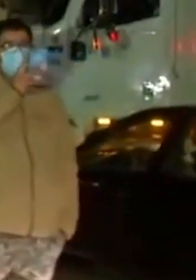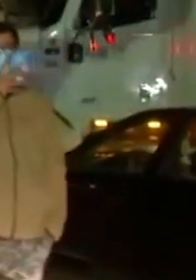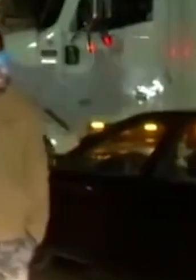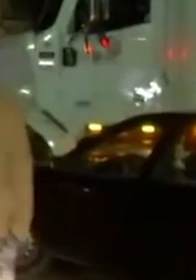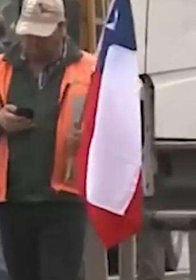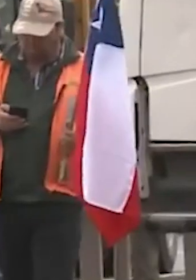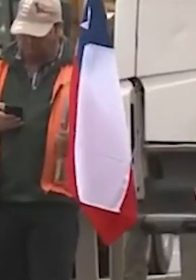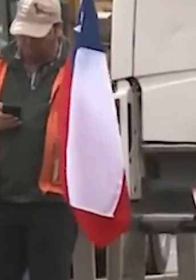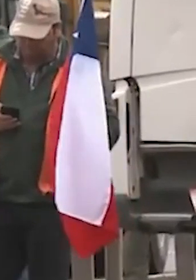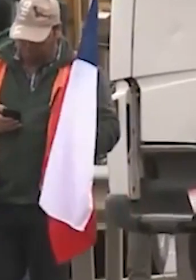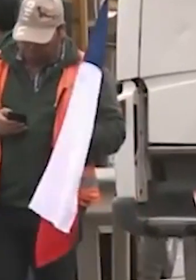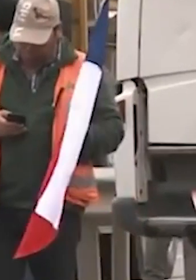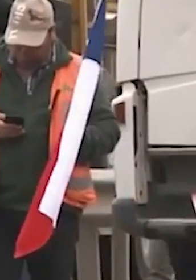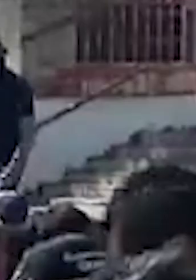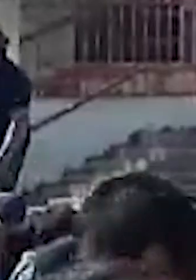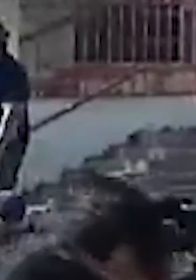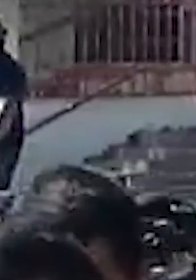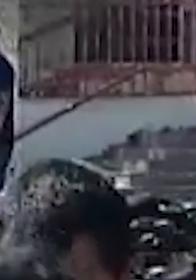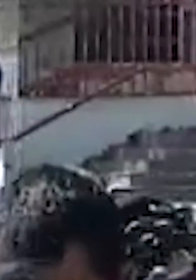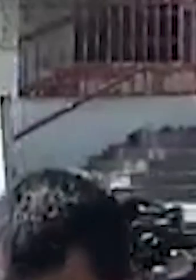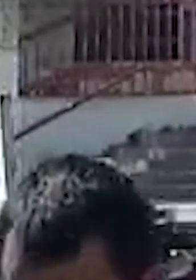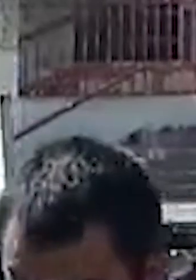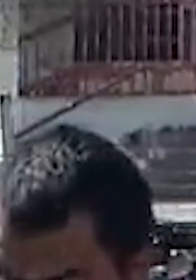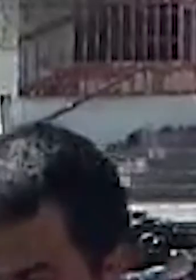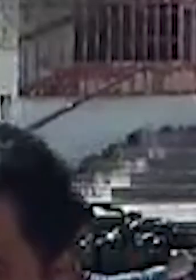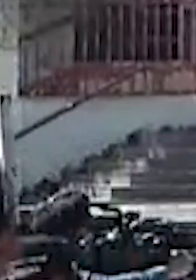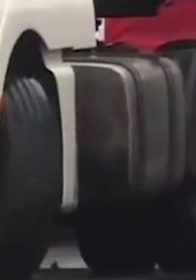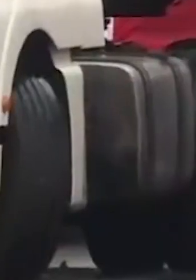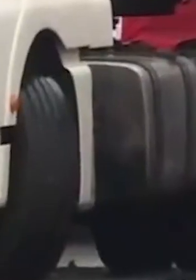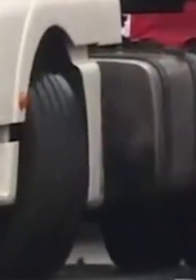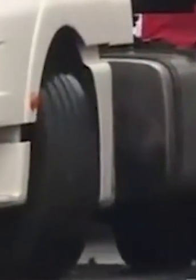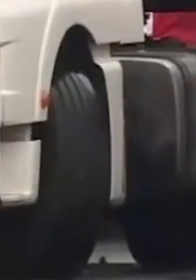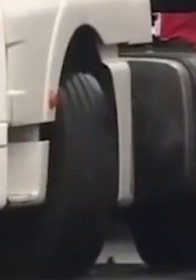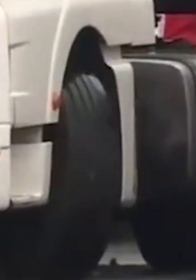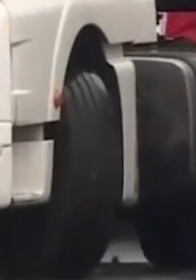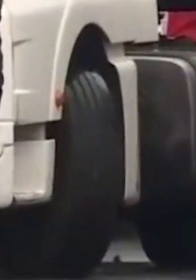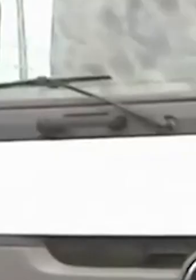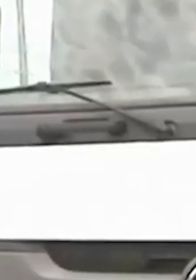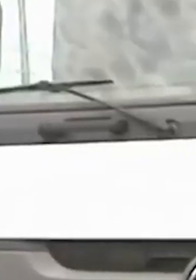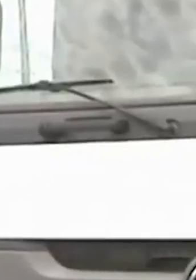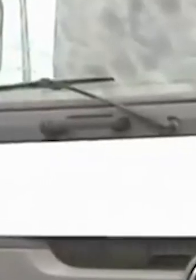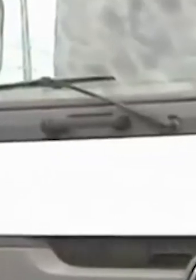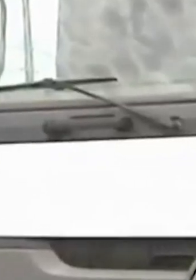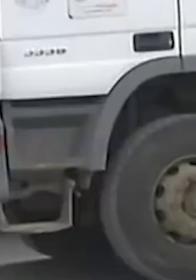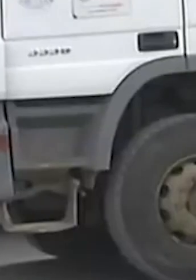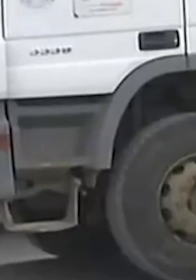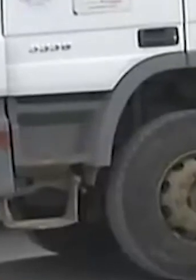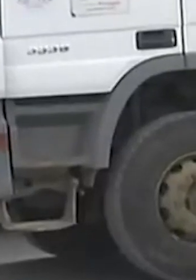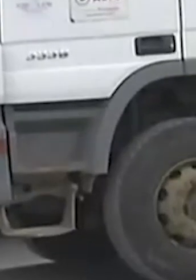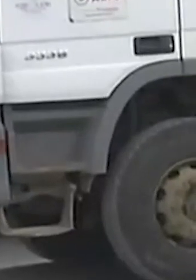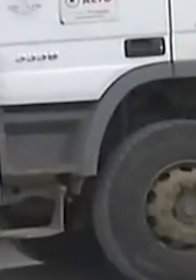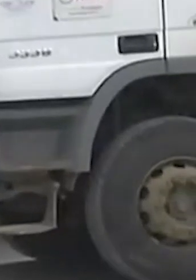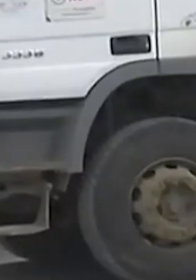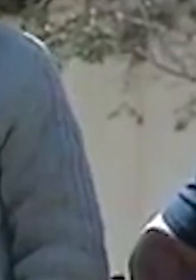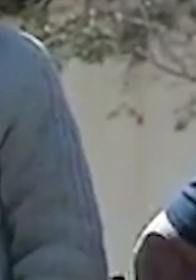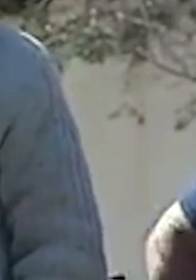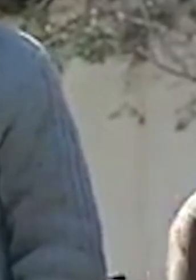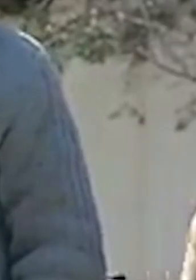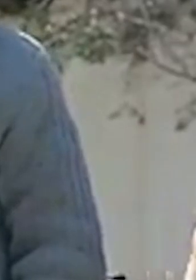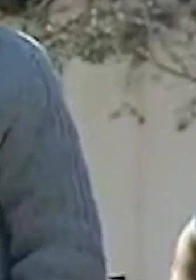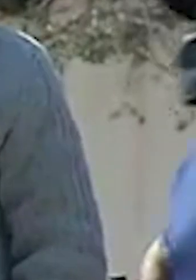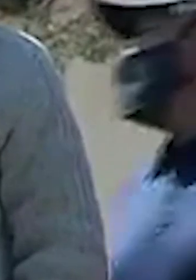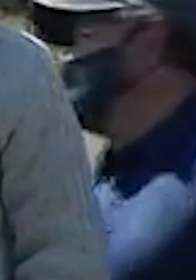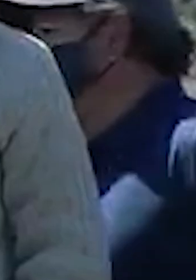días, porque el compromiso de movilizarse por la paz sin alterar